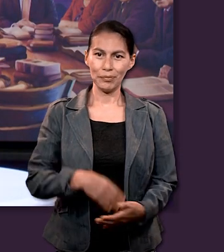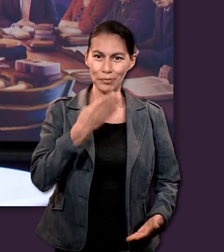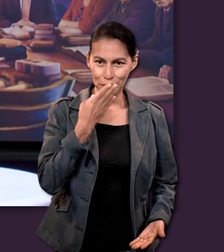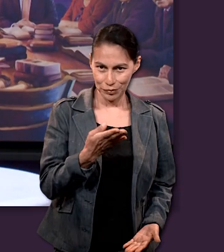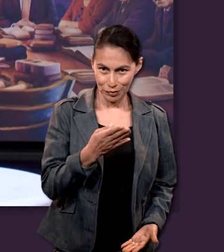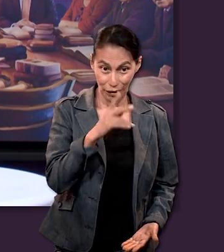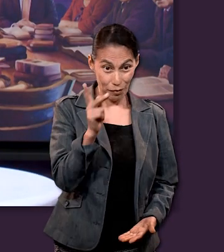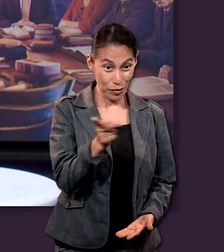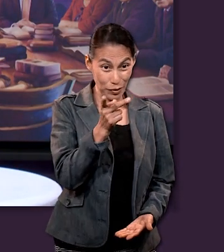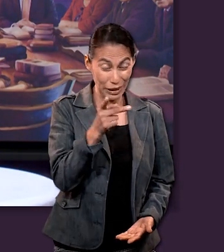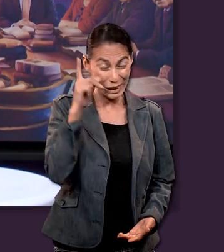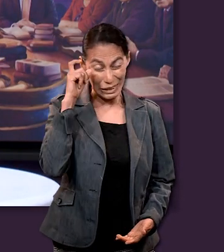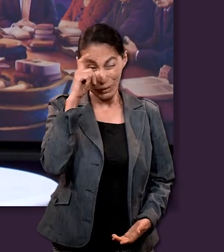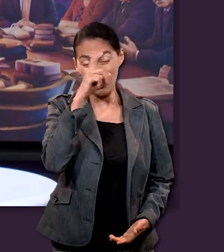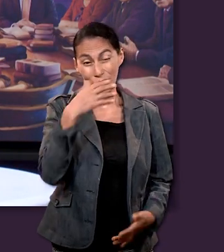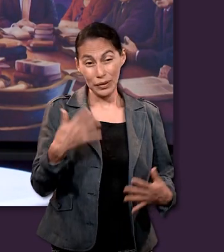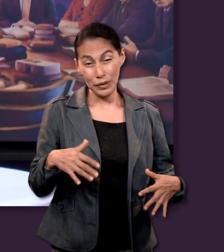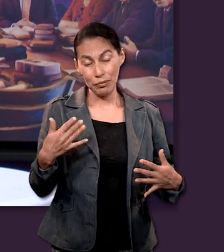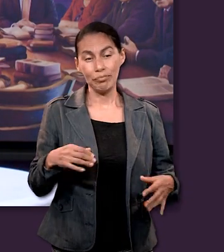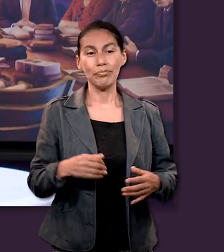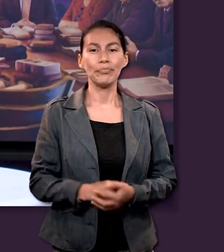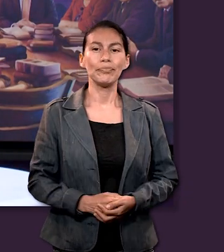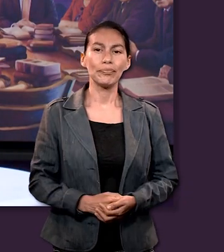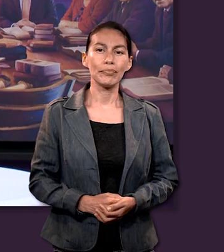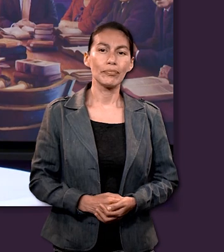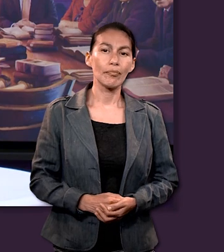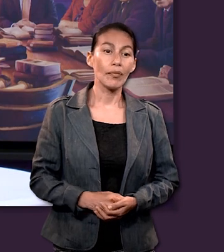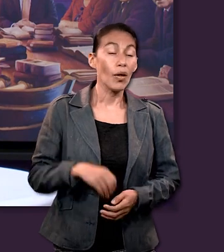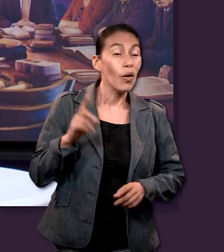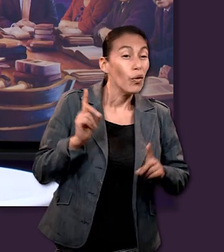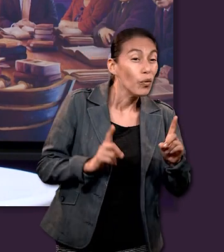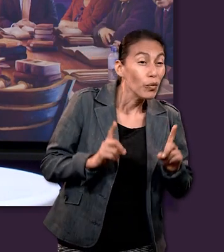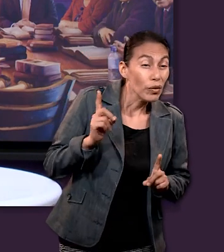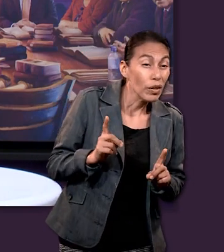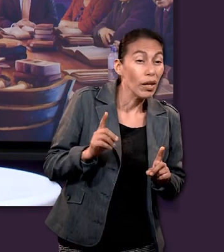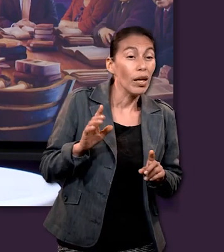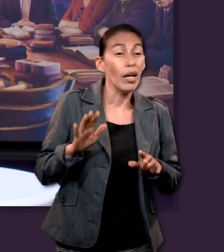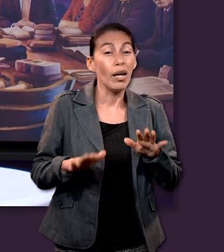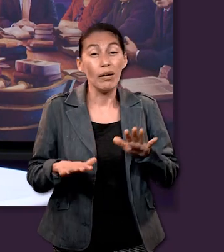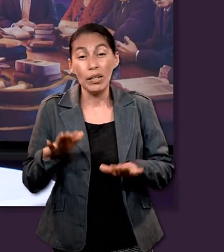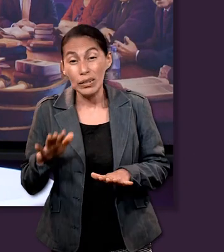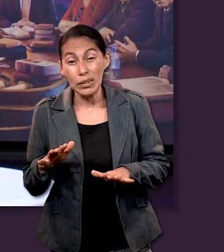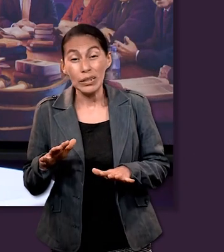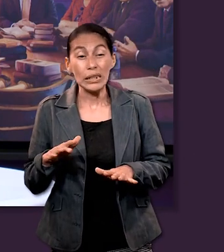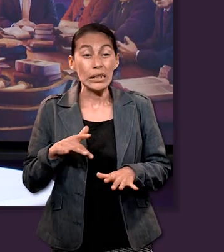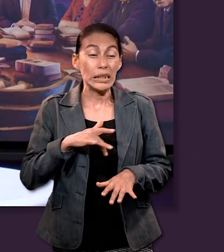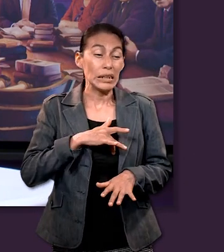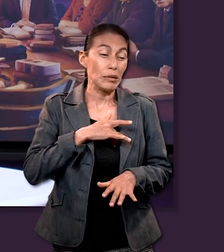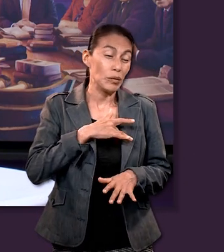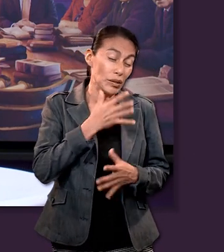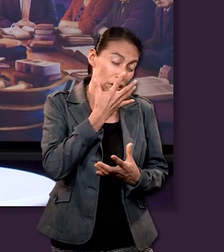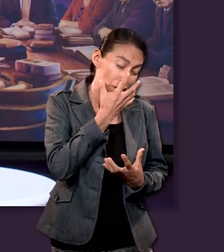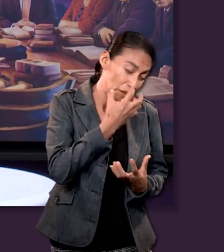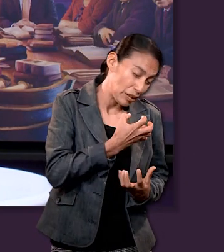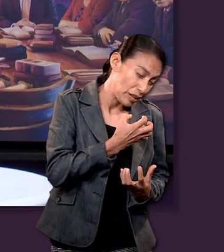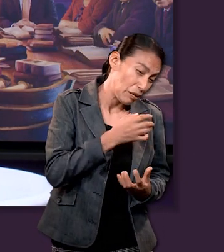bien esta es una pregunta difícil porque quizás cuando estamos en los momentos de abandono cuando no